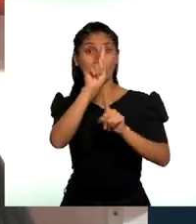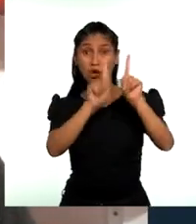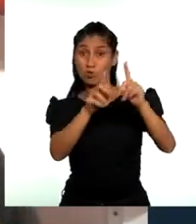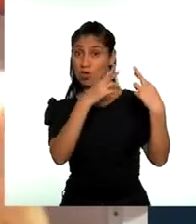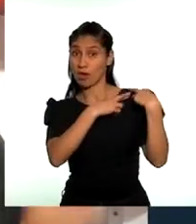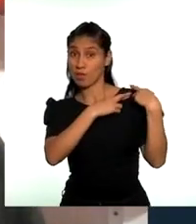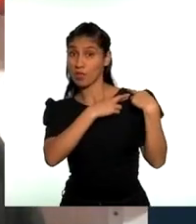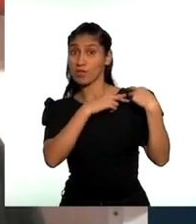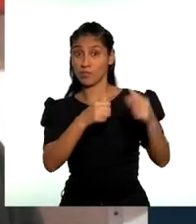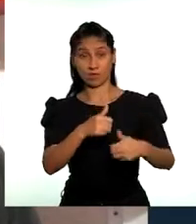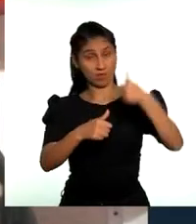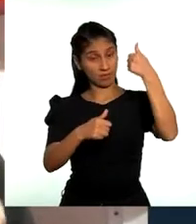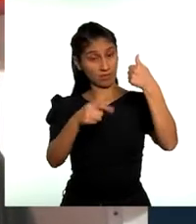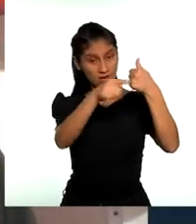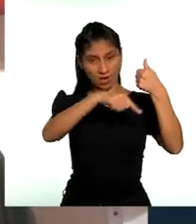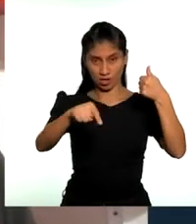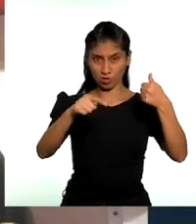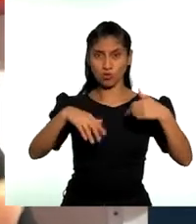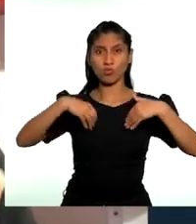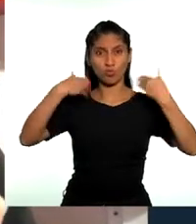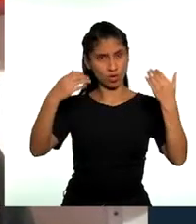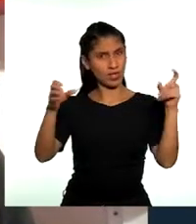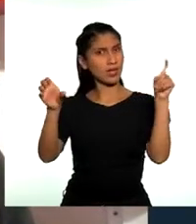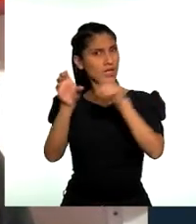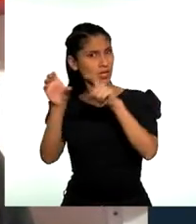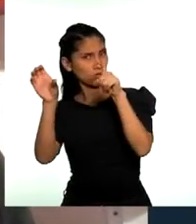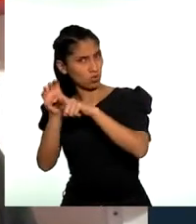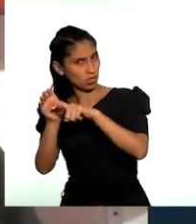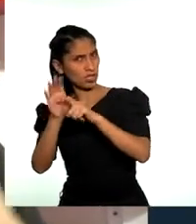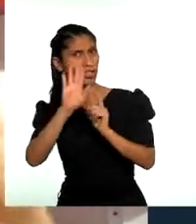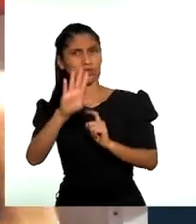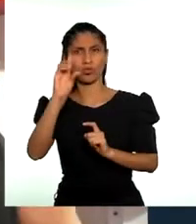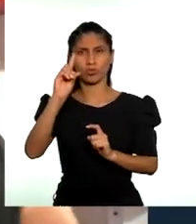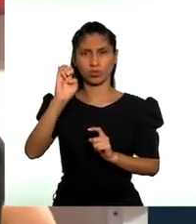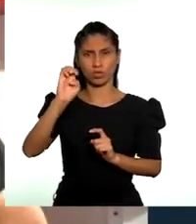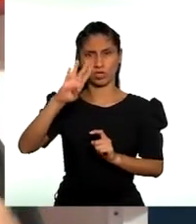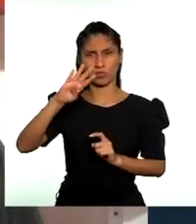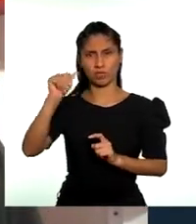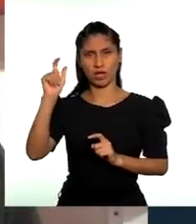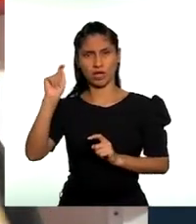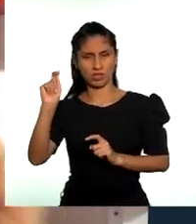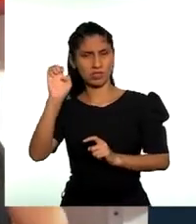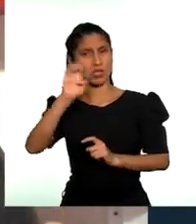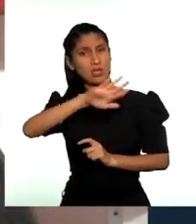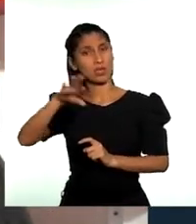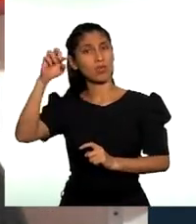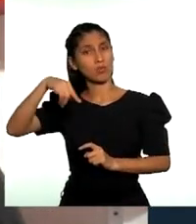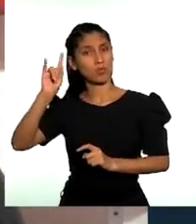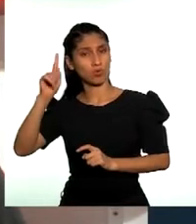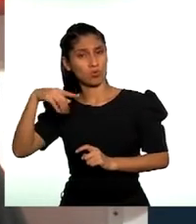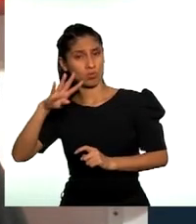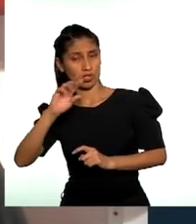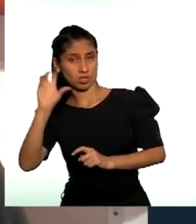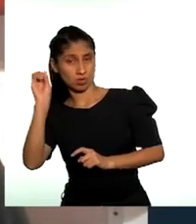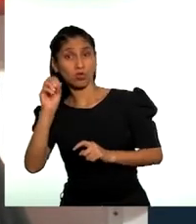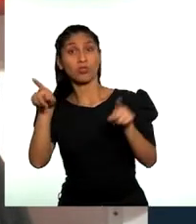formen parte del debate público, formen parte de las decisiones políticas en el aparato del Estado.